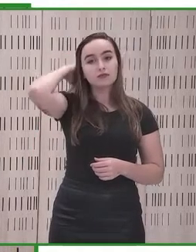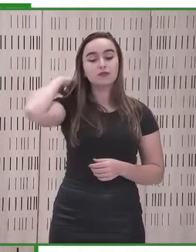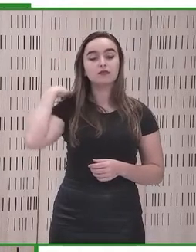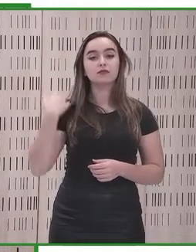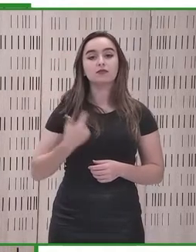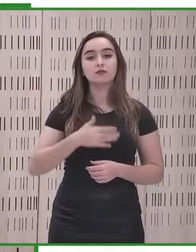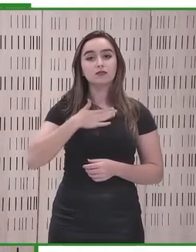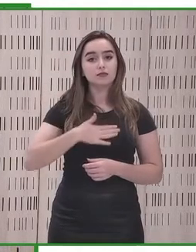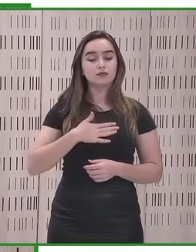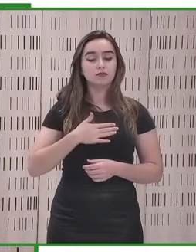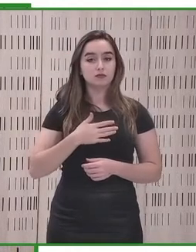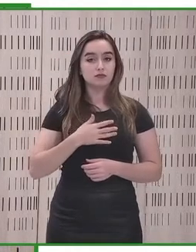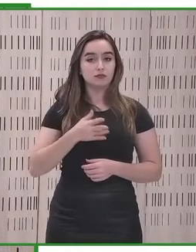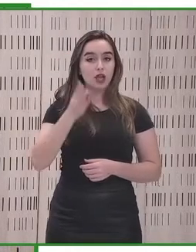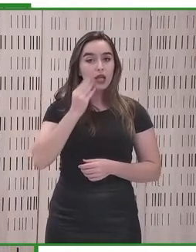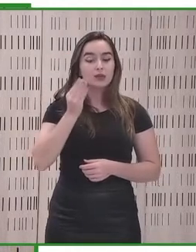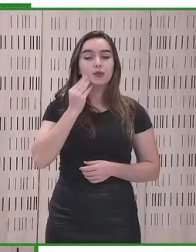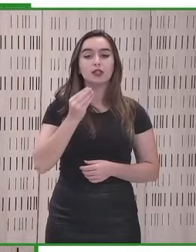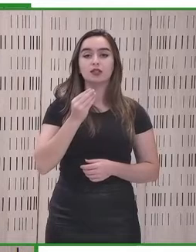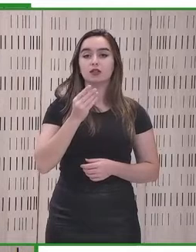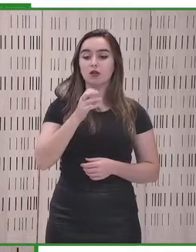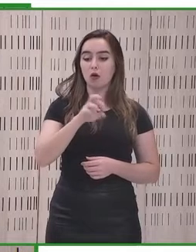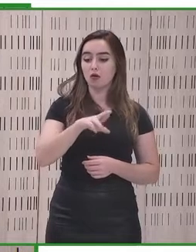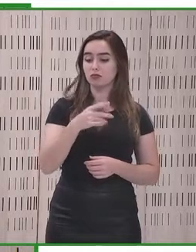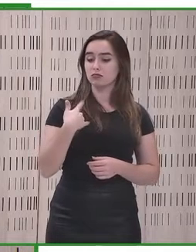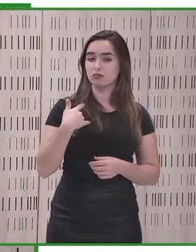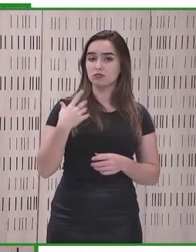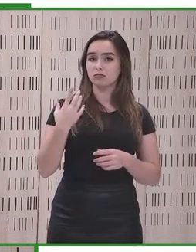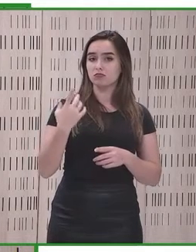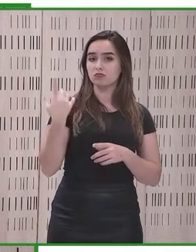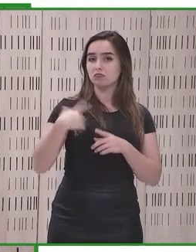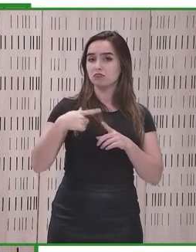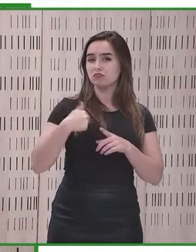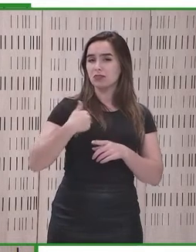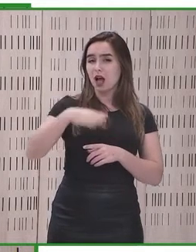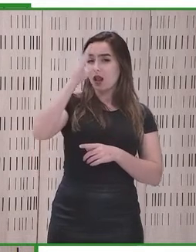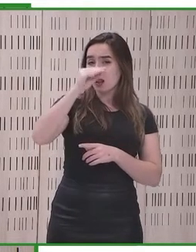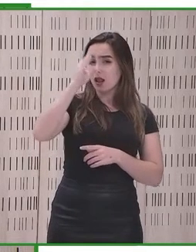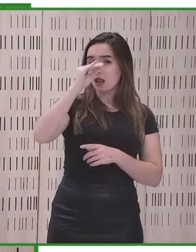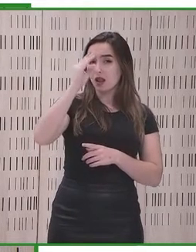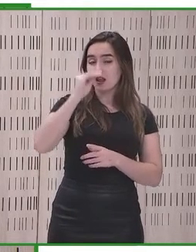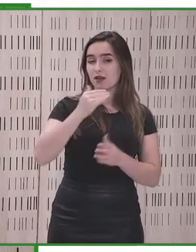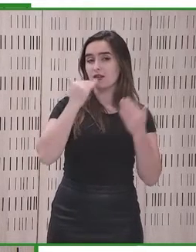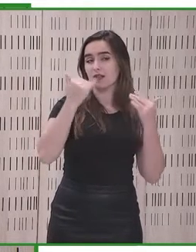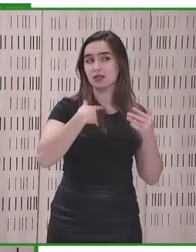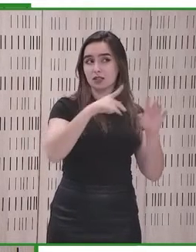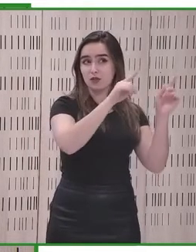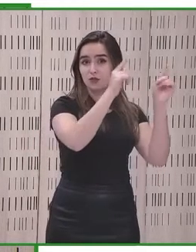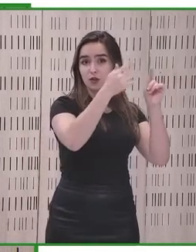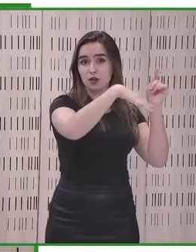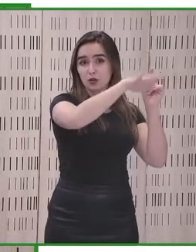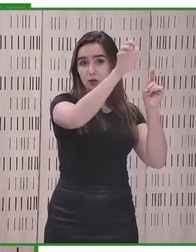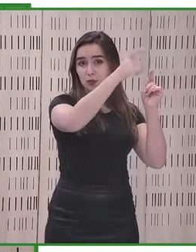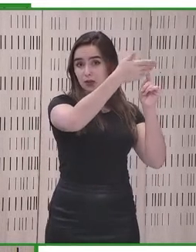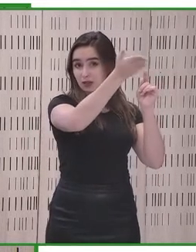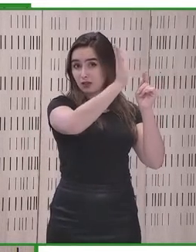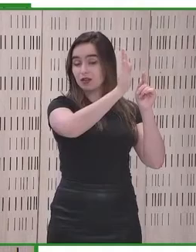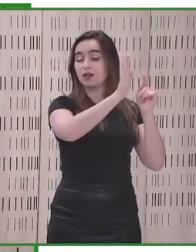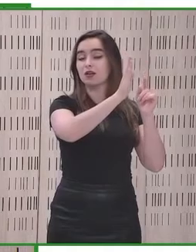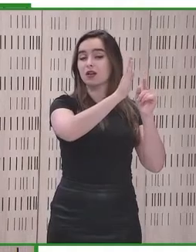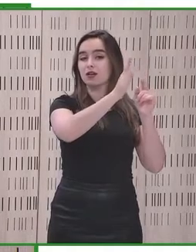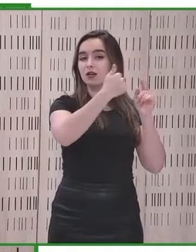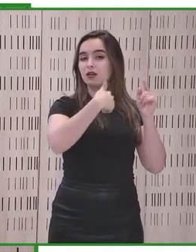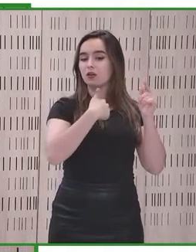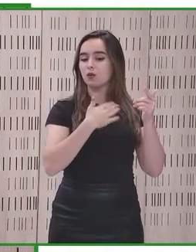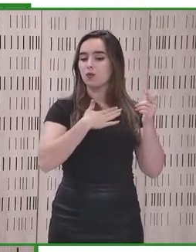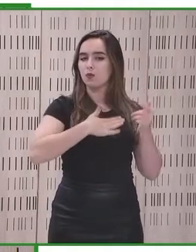también de la experiencia y de las lecciones aprendidas por el Foro Europeo de la Discapacidad en la Unión Europea, plantear